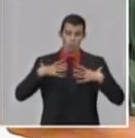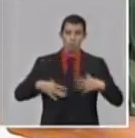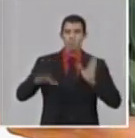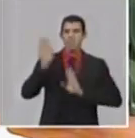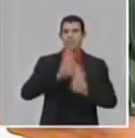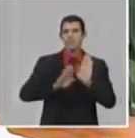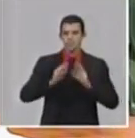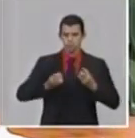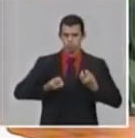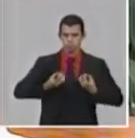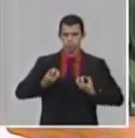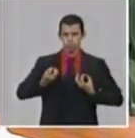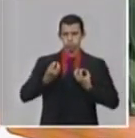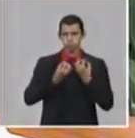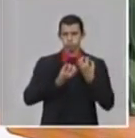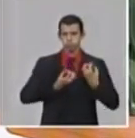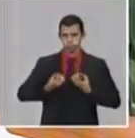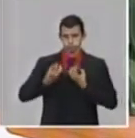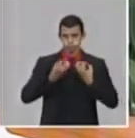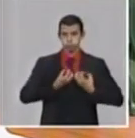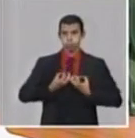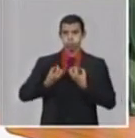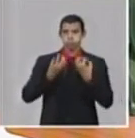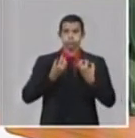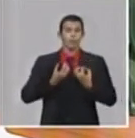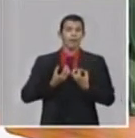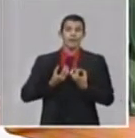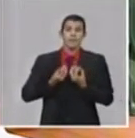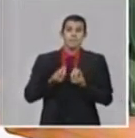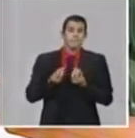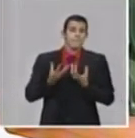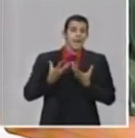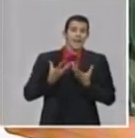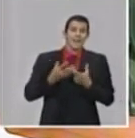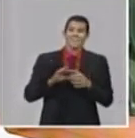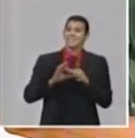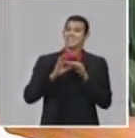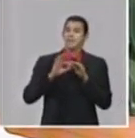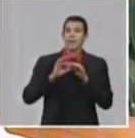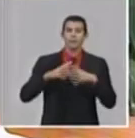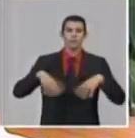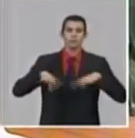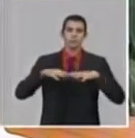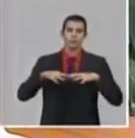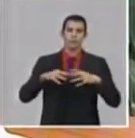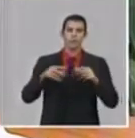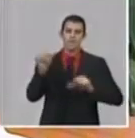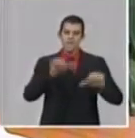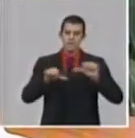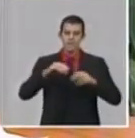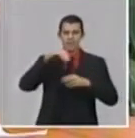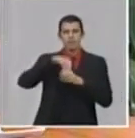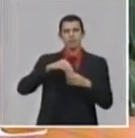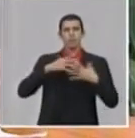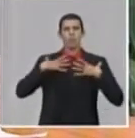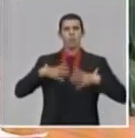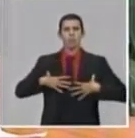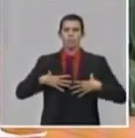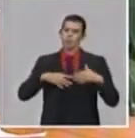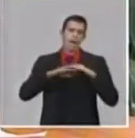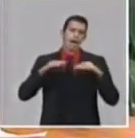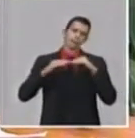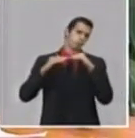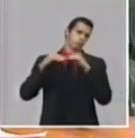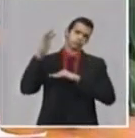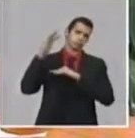¿Qué significa? Que la inflamación aguda es tan alta que esas citocinas alcanzan, rebasan el límite. Y para